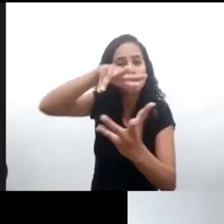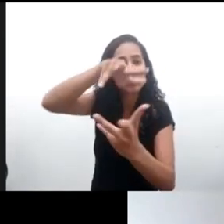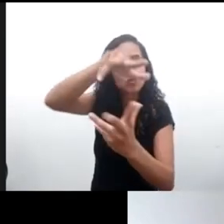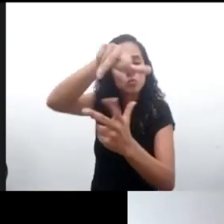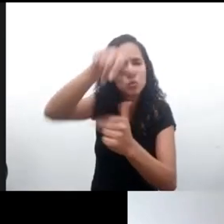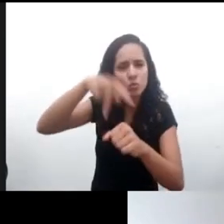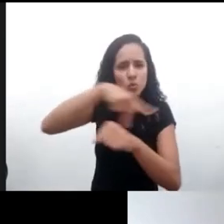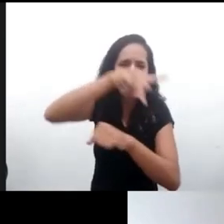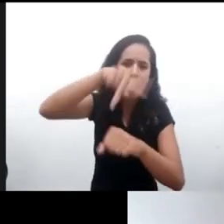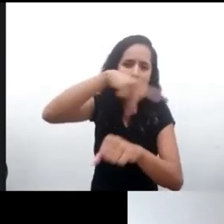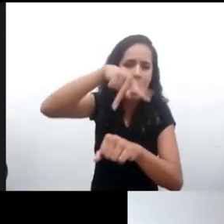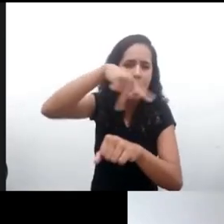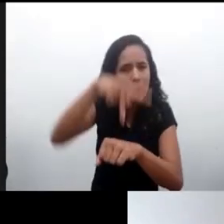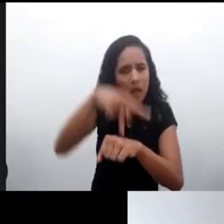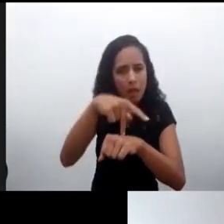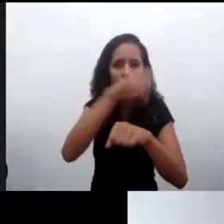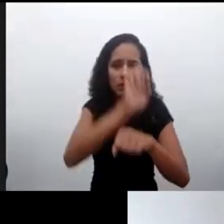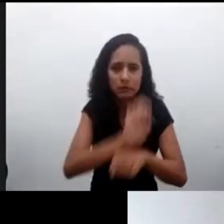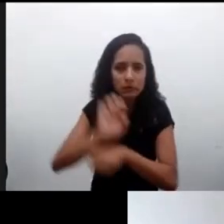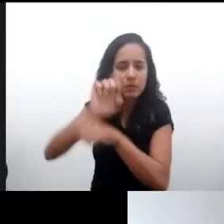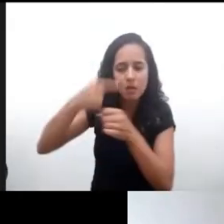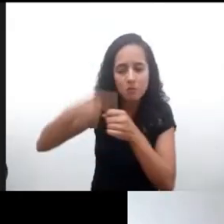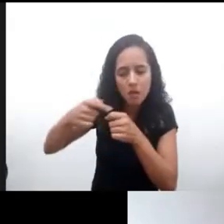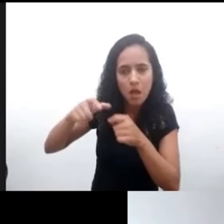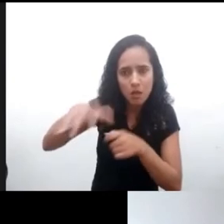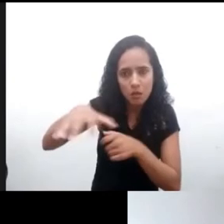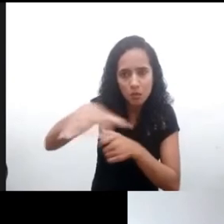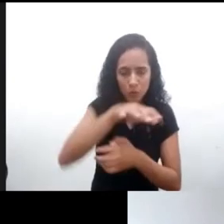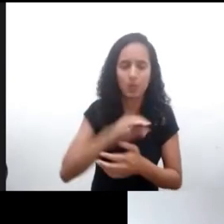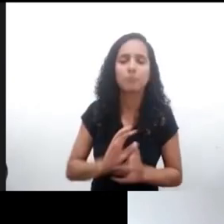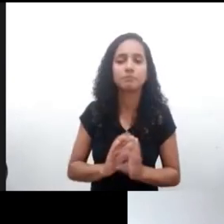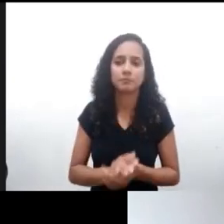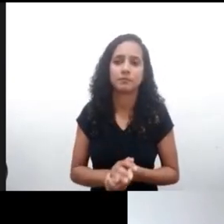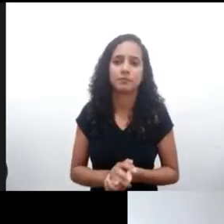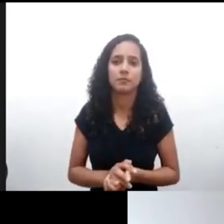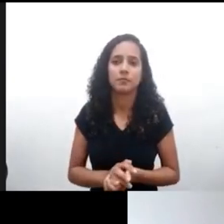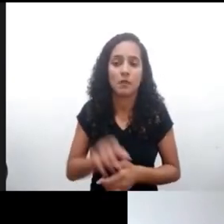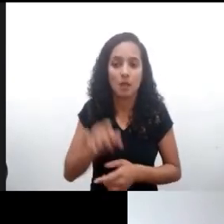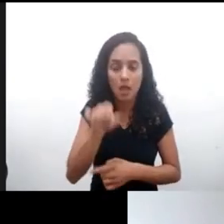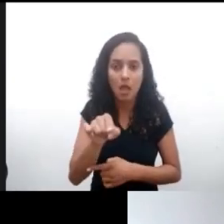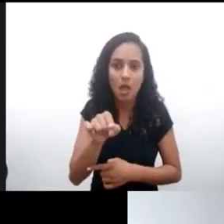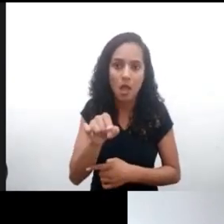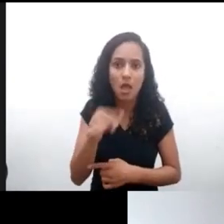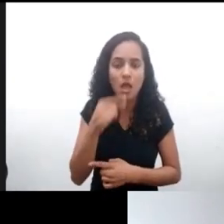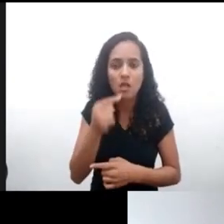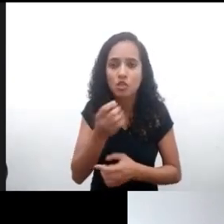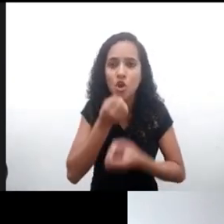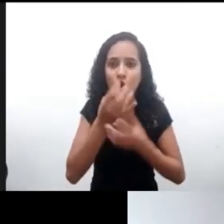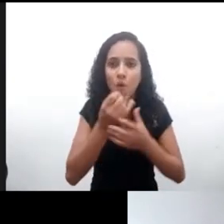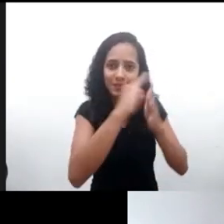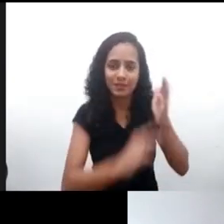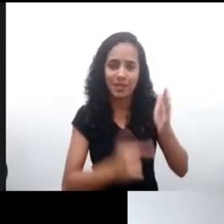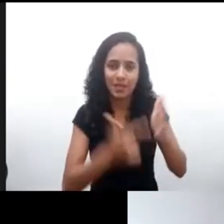Ante la pregunta, yo no tengo la menor duda de que esta observación, el comentario general, va a contribuir a ampliar las